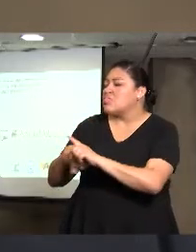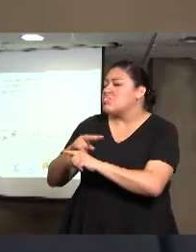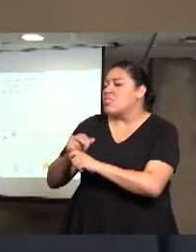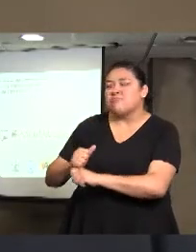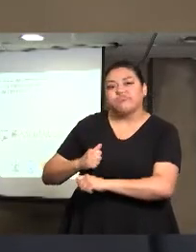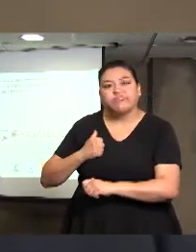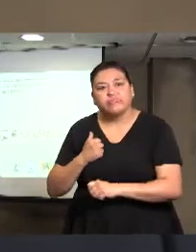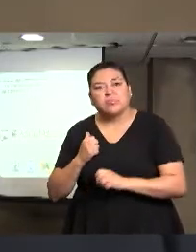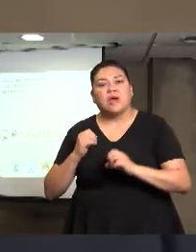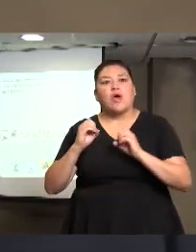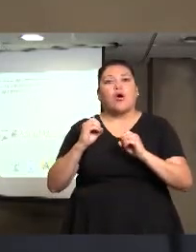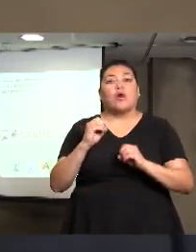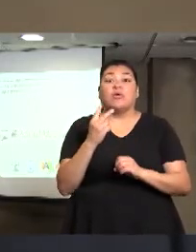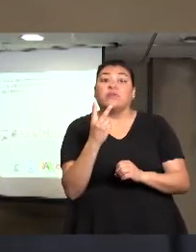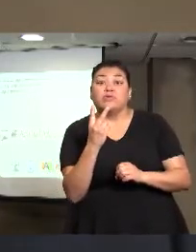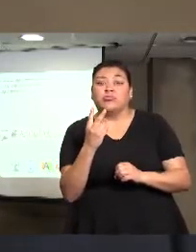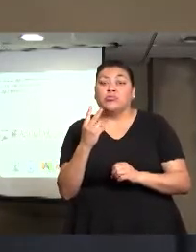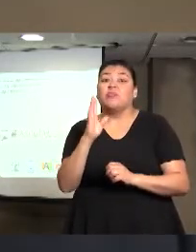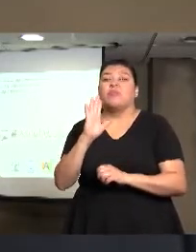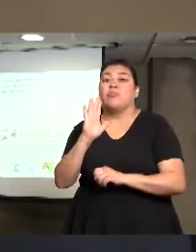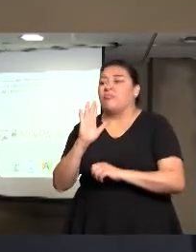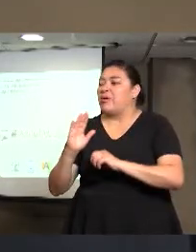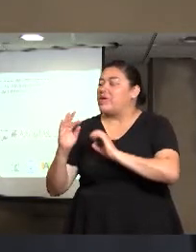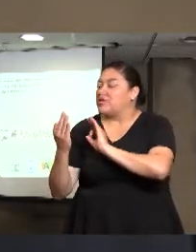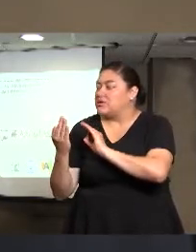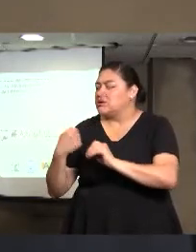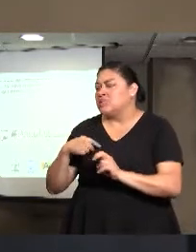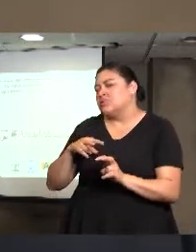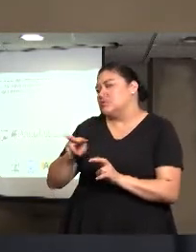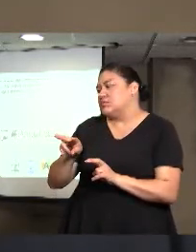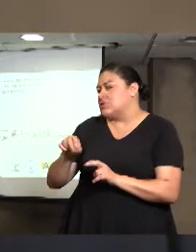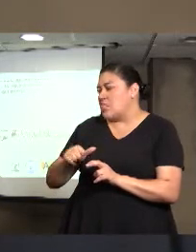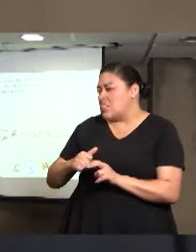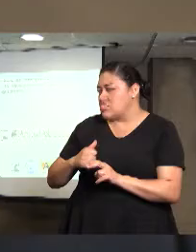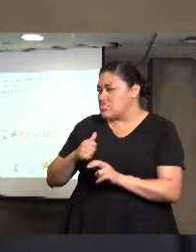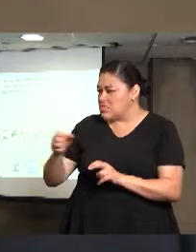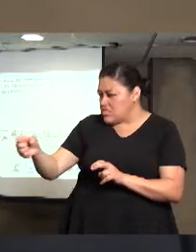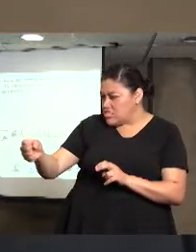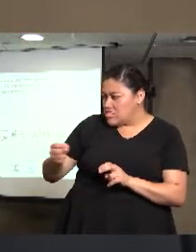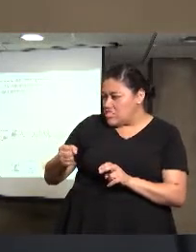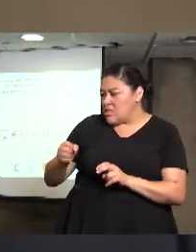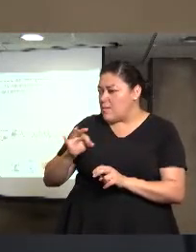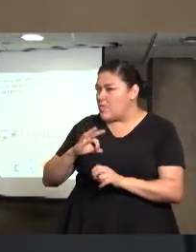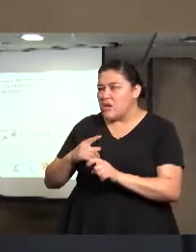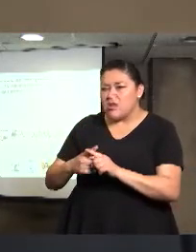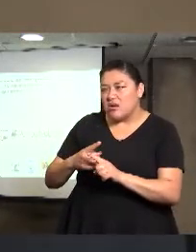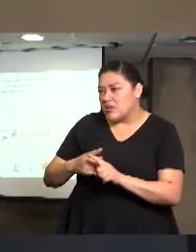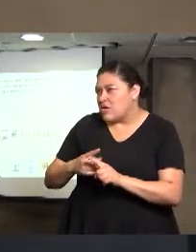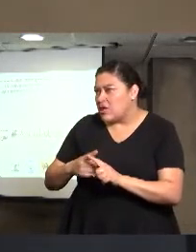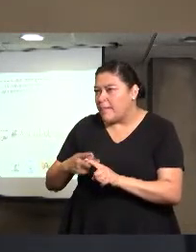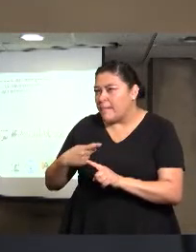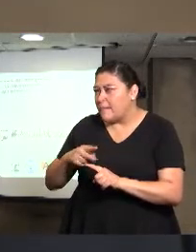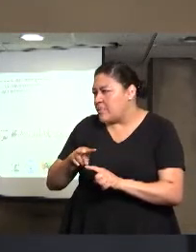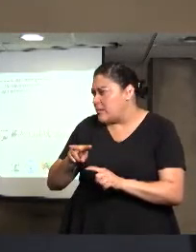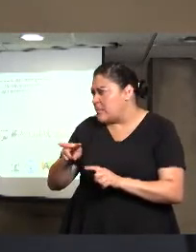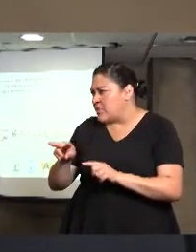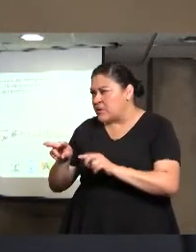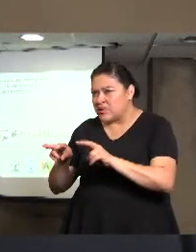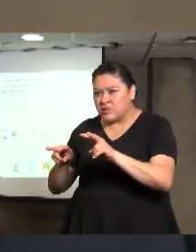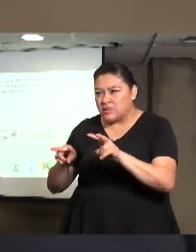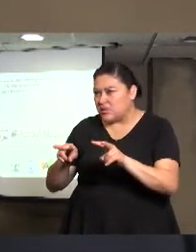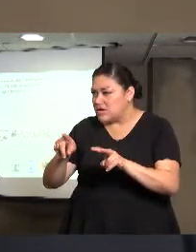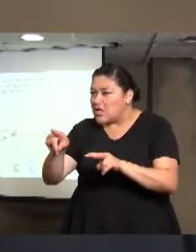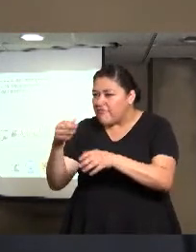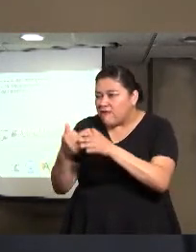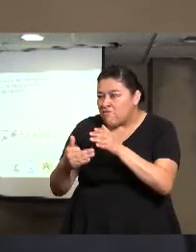y el tratante está muy cerca, está observando nada más, está viendo quién puede ser la mejor persona, con diferentes